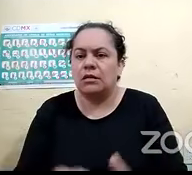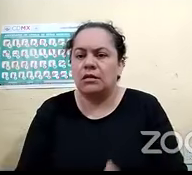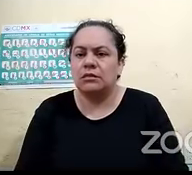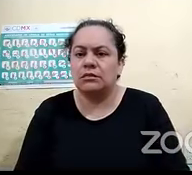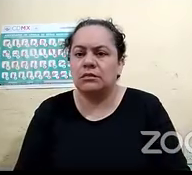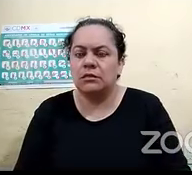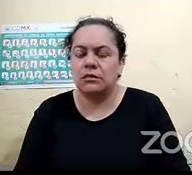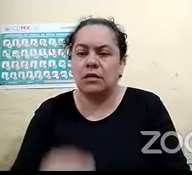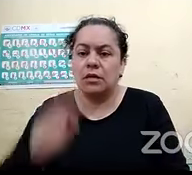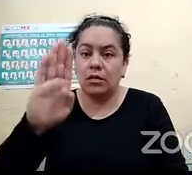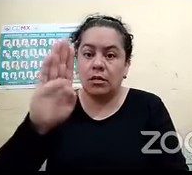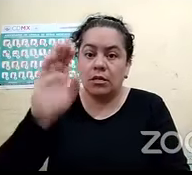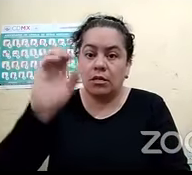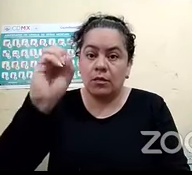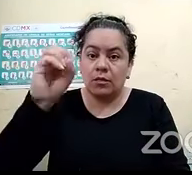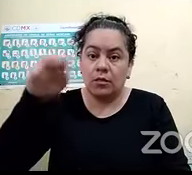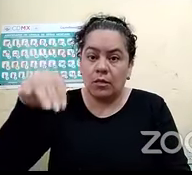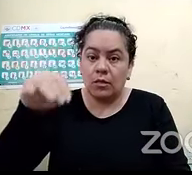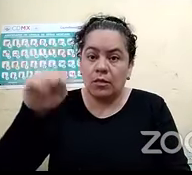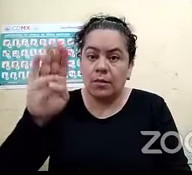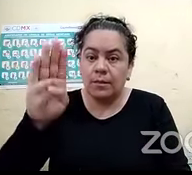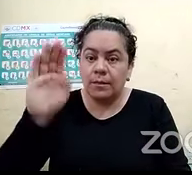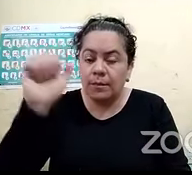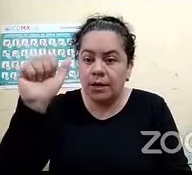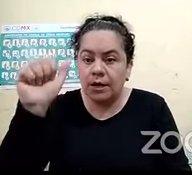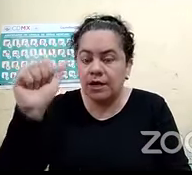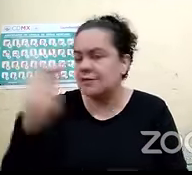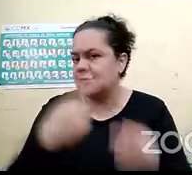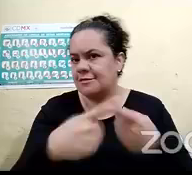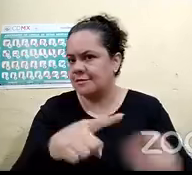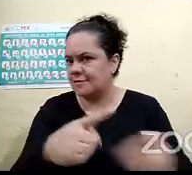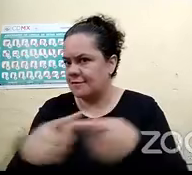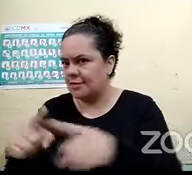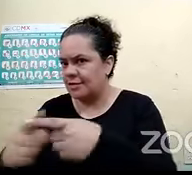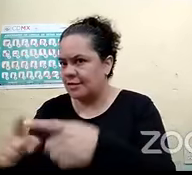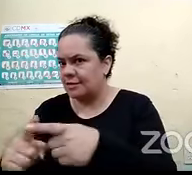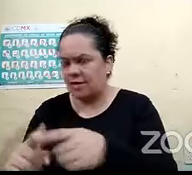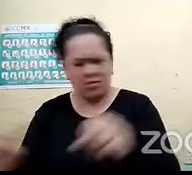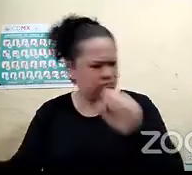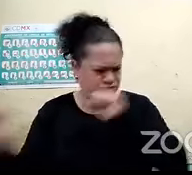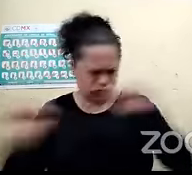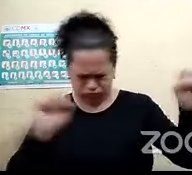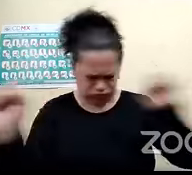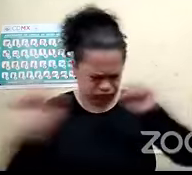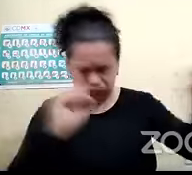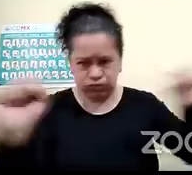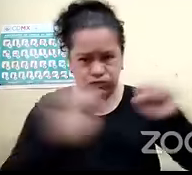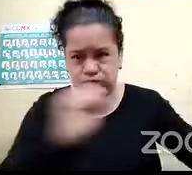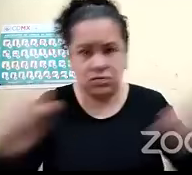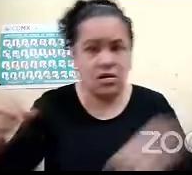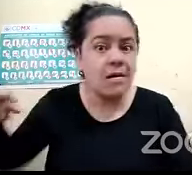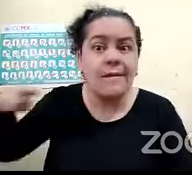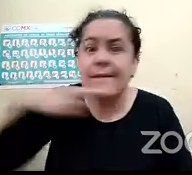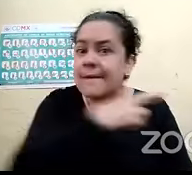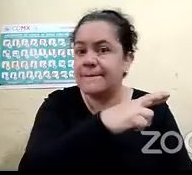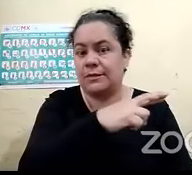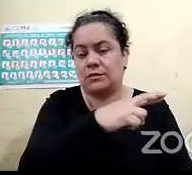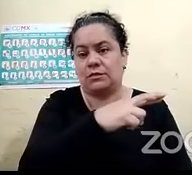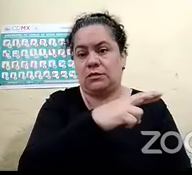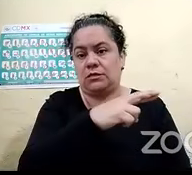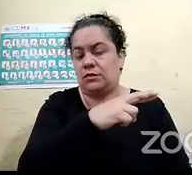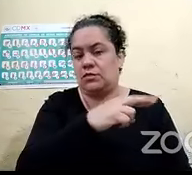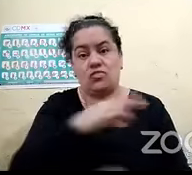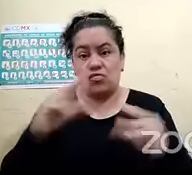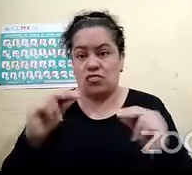y no se nos indicó porque en caso de bomba tienes que salir corriendo rapidísimo y no con toda tranquilidad como en un sismo ¿verdad?